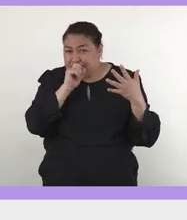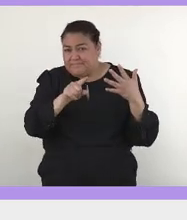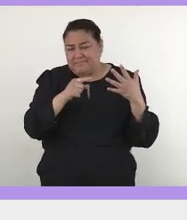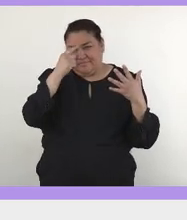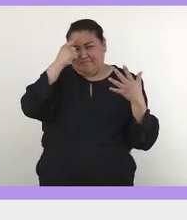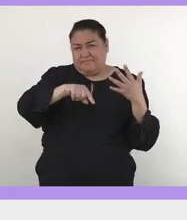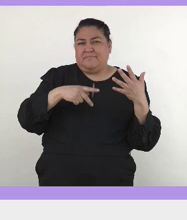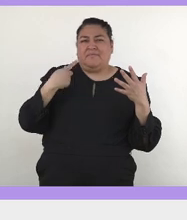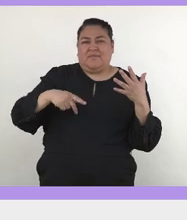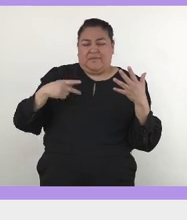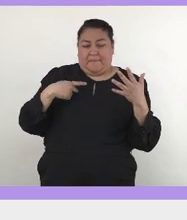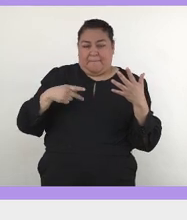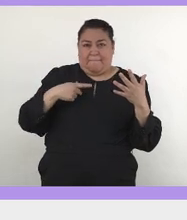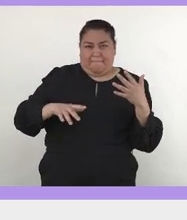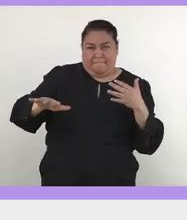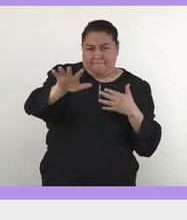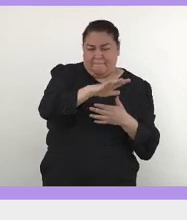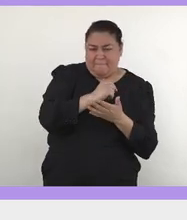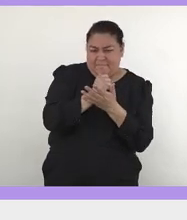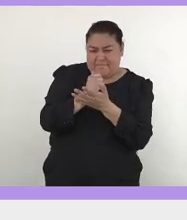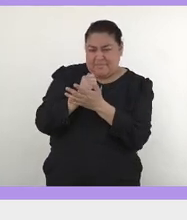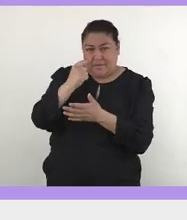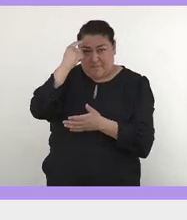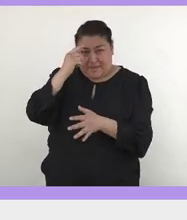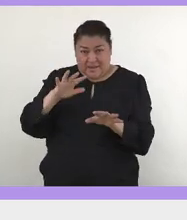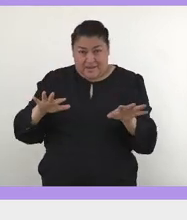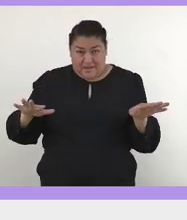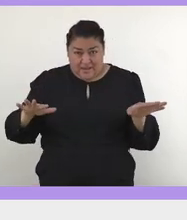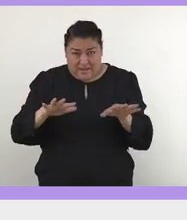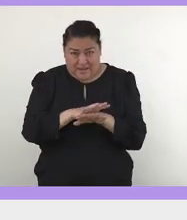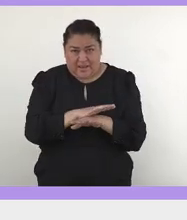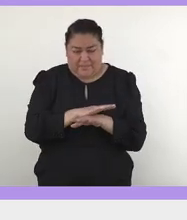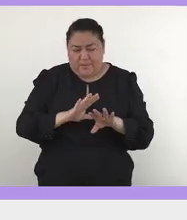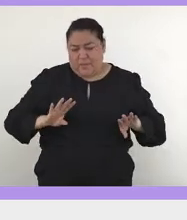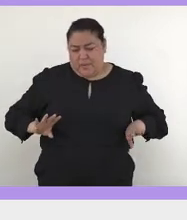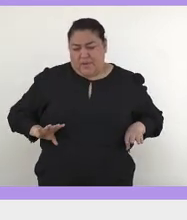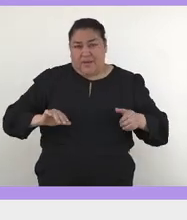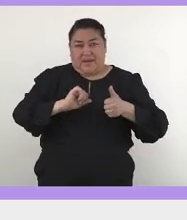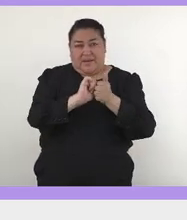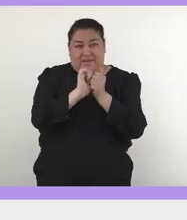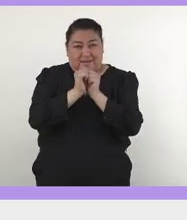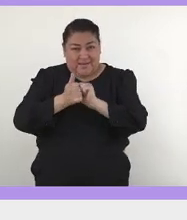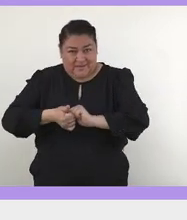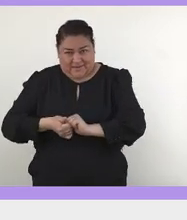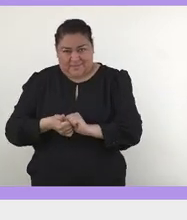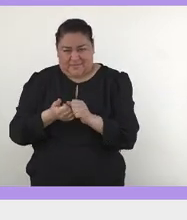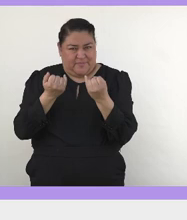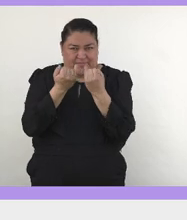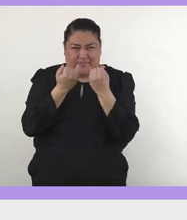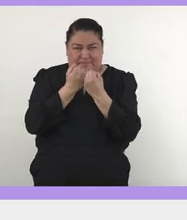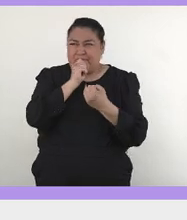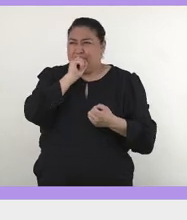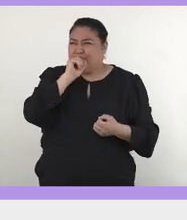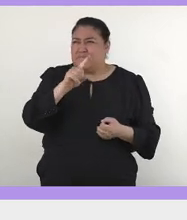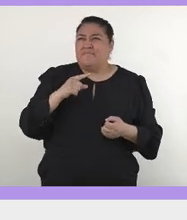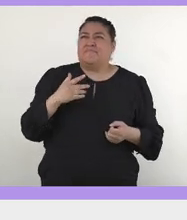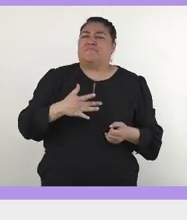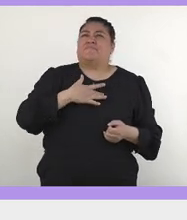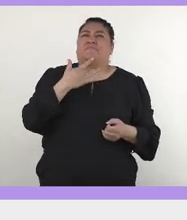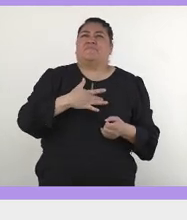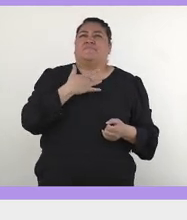los cambios que necesitamos como humanidad, me consigo así, ¿saben? Igual, otra iluminación,